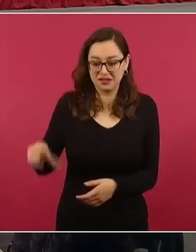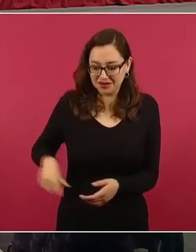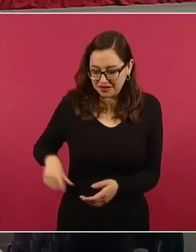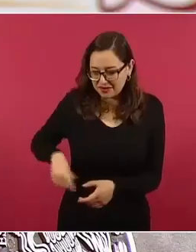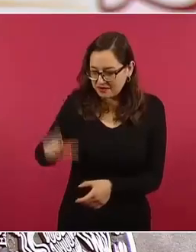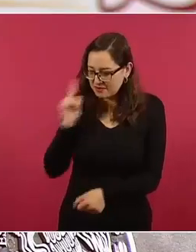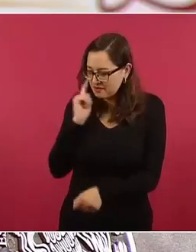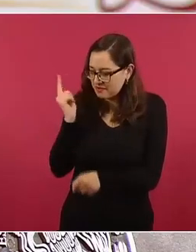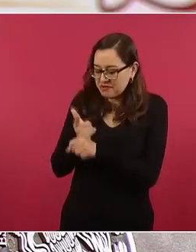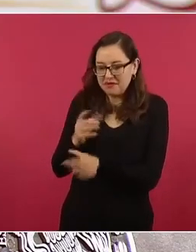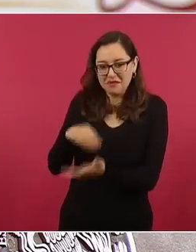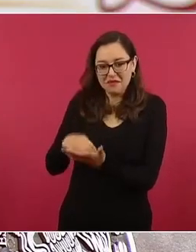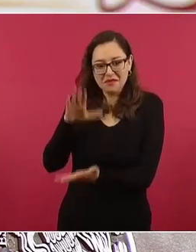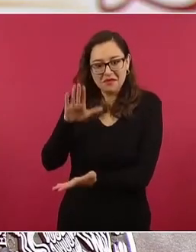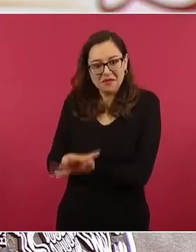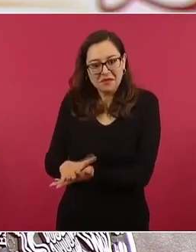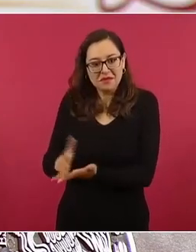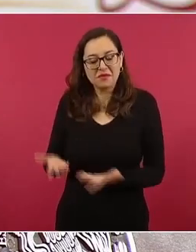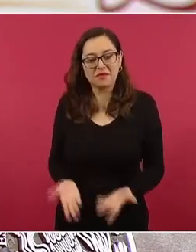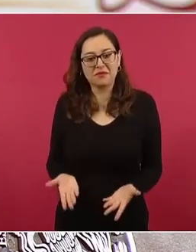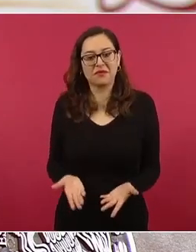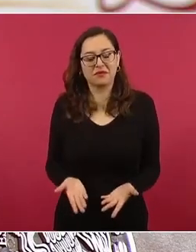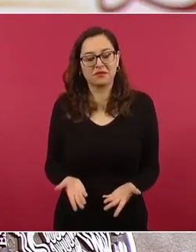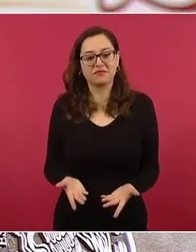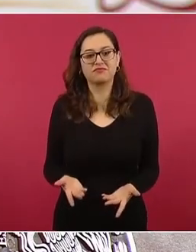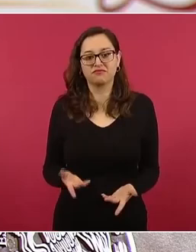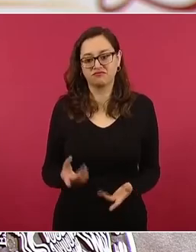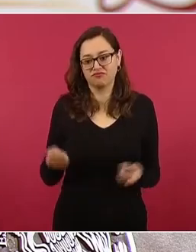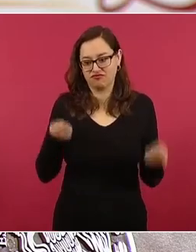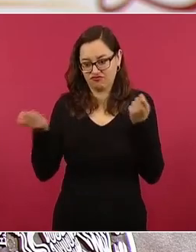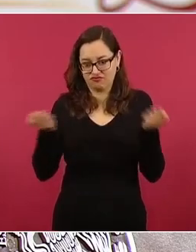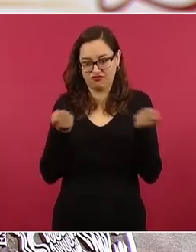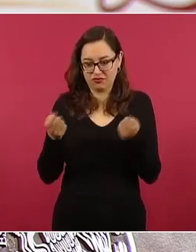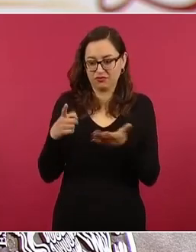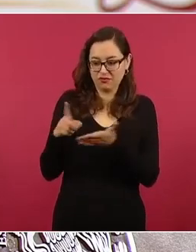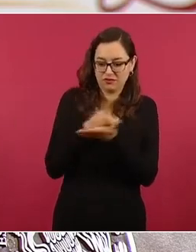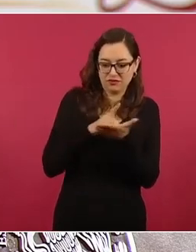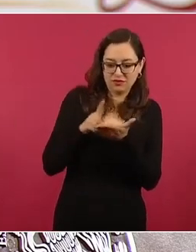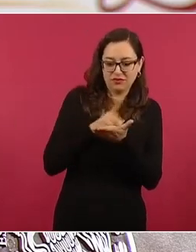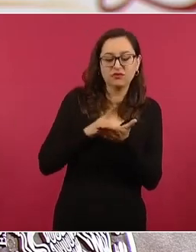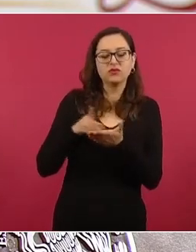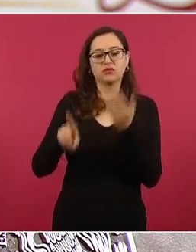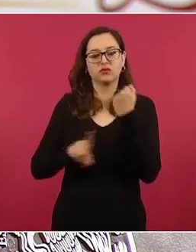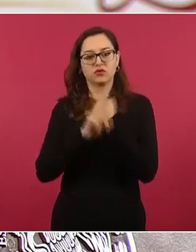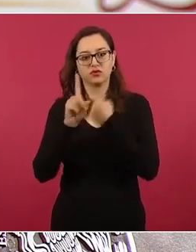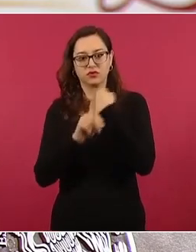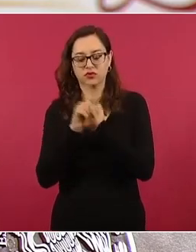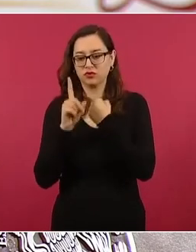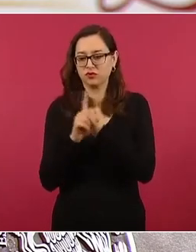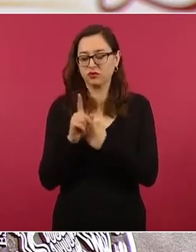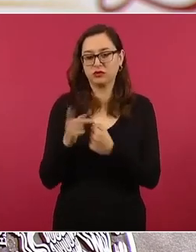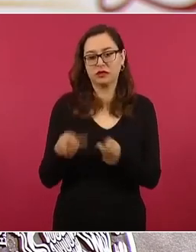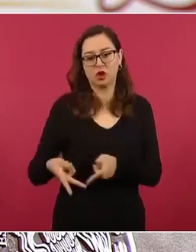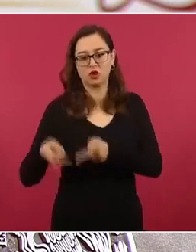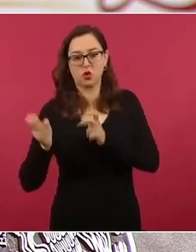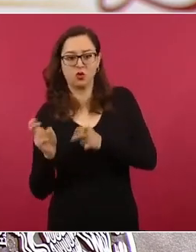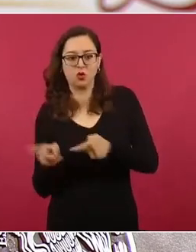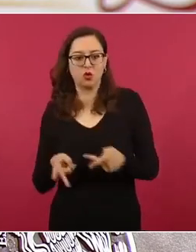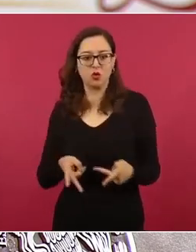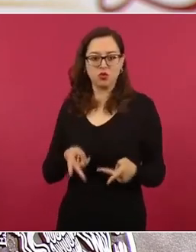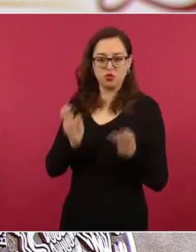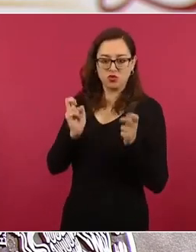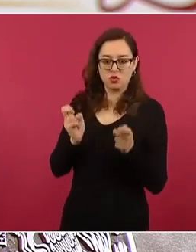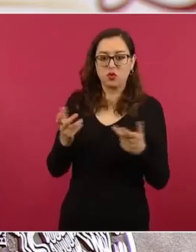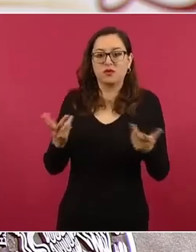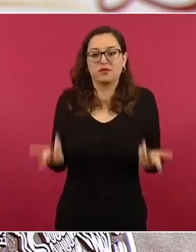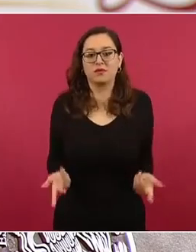el territorio también era la disputa por el control de la droga y el robo entre estos grupos asociado a